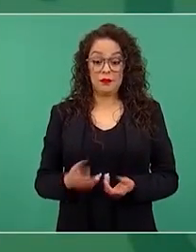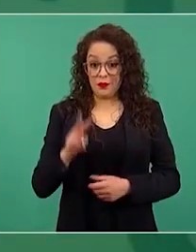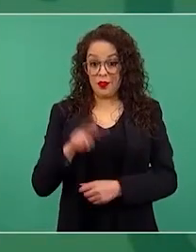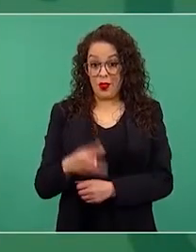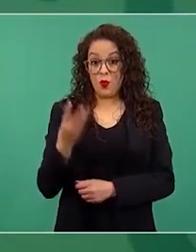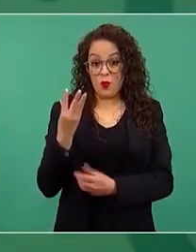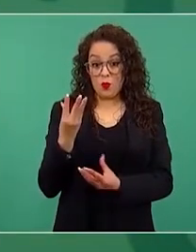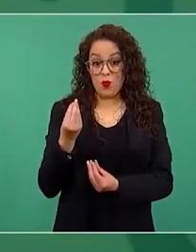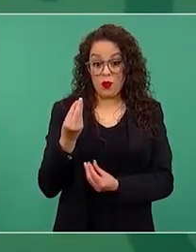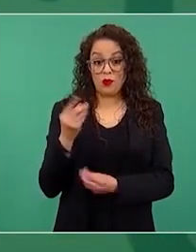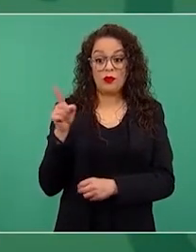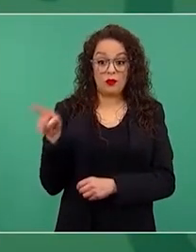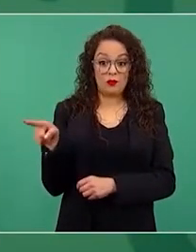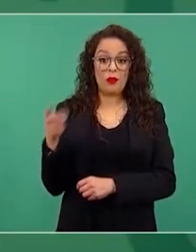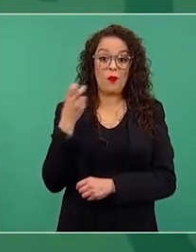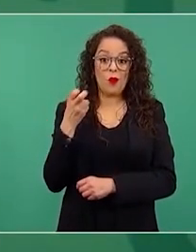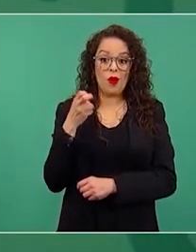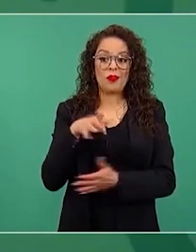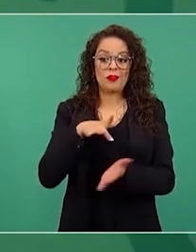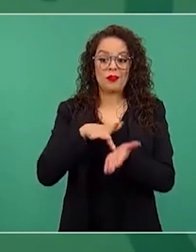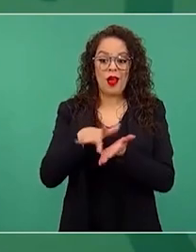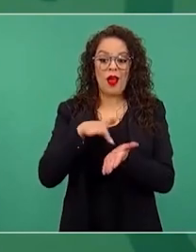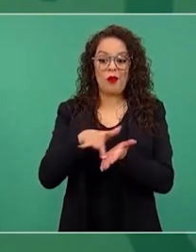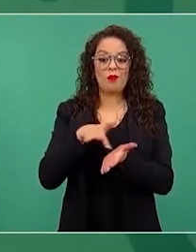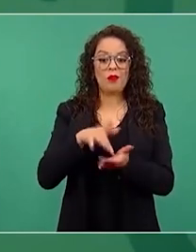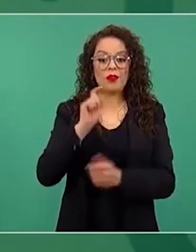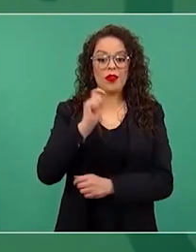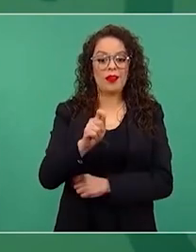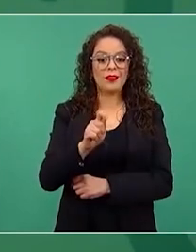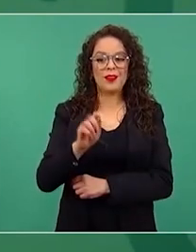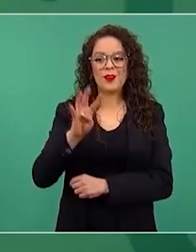apoya la cuarta transformación